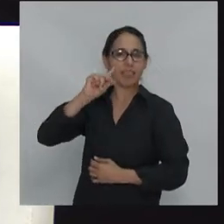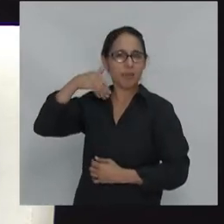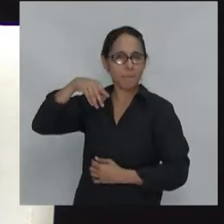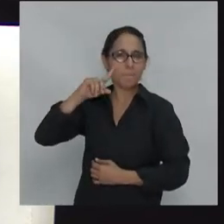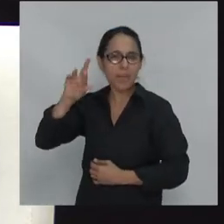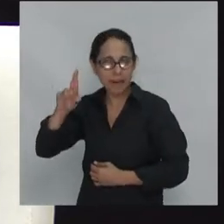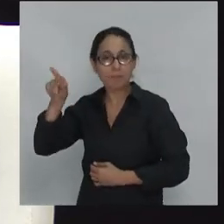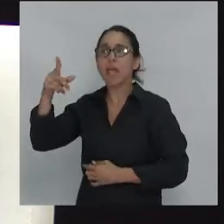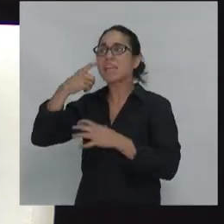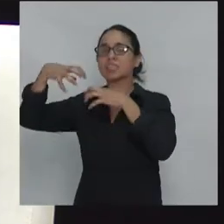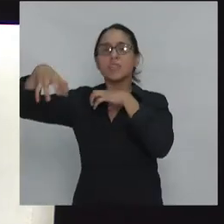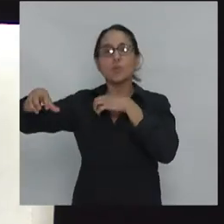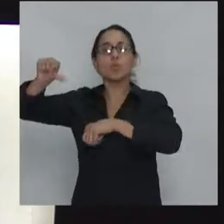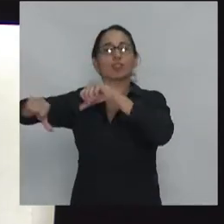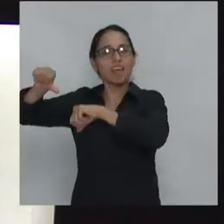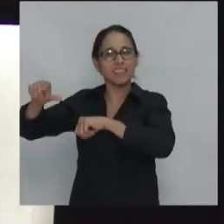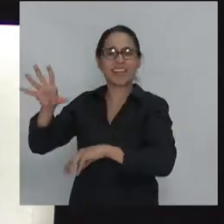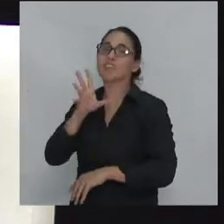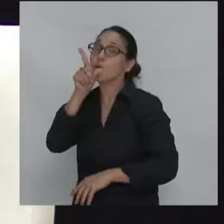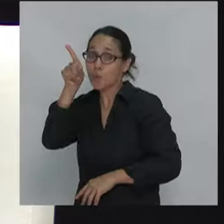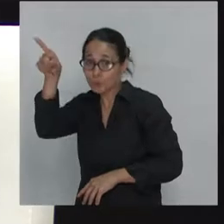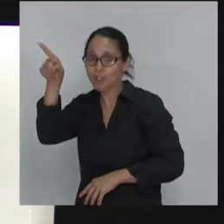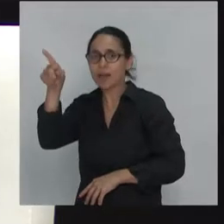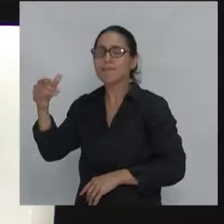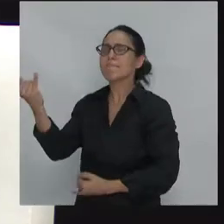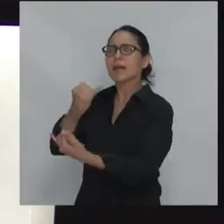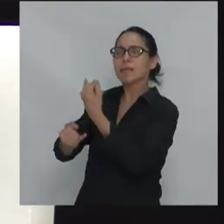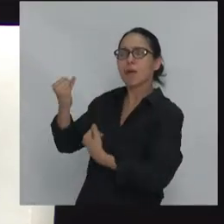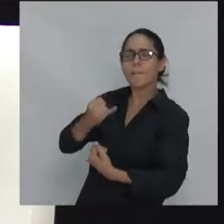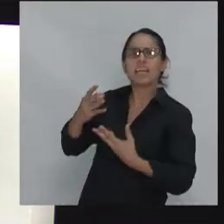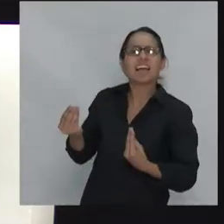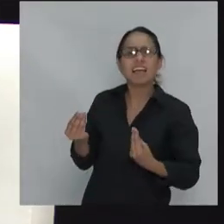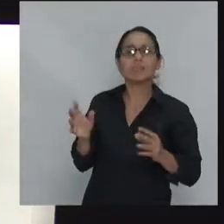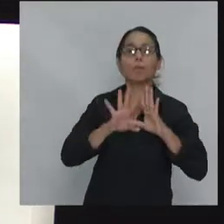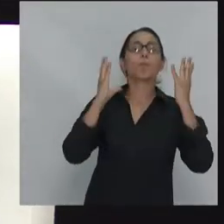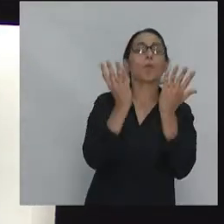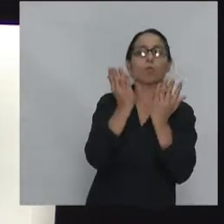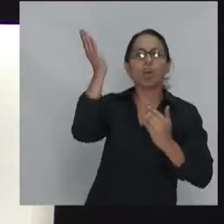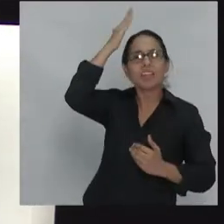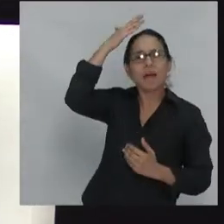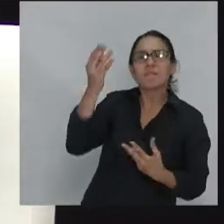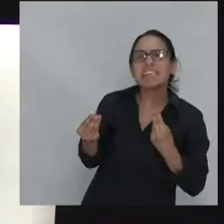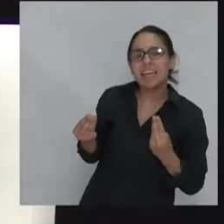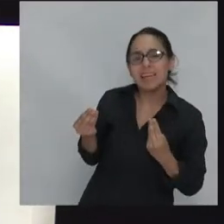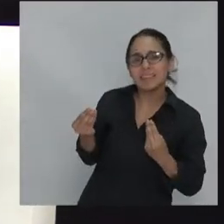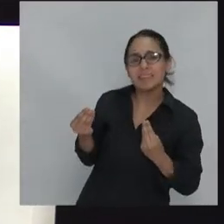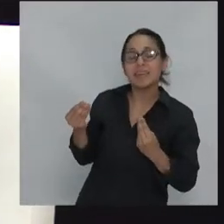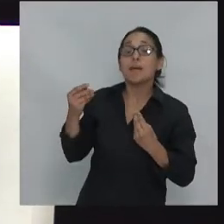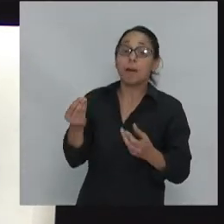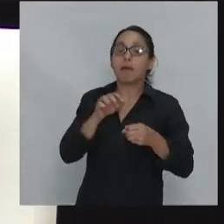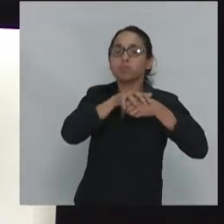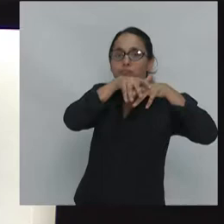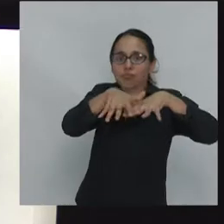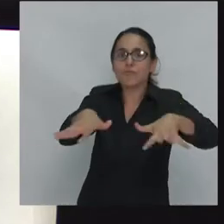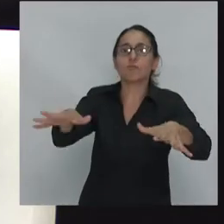ciencias de Rusia para que nos ayude a seguir comprendiendo el significado de Trump y en particular que implica esto para el mundo